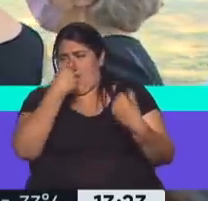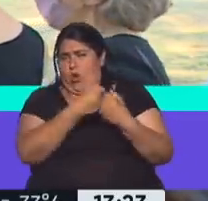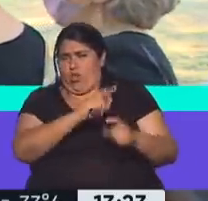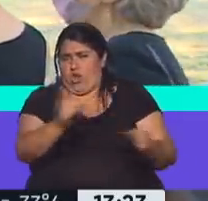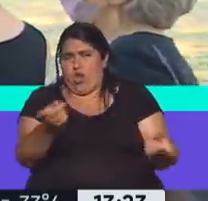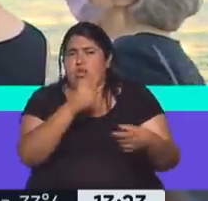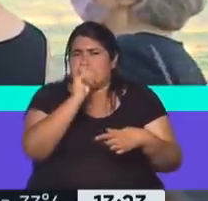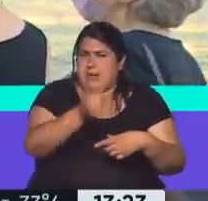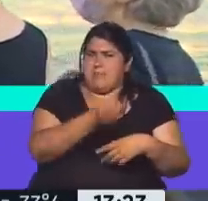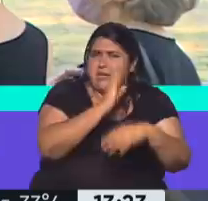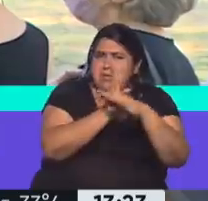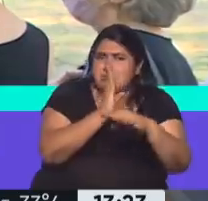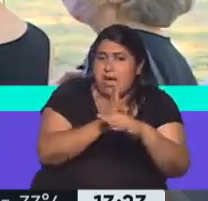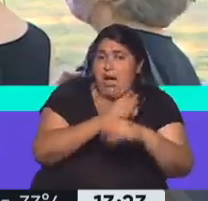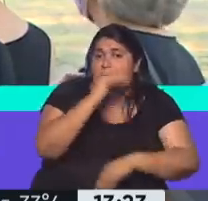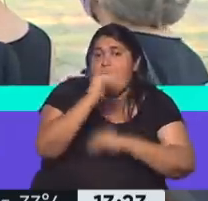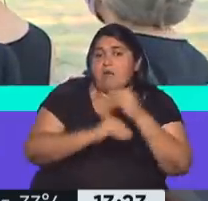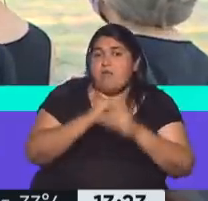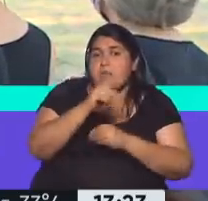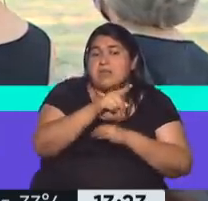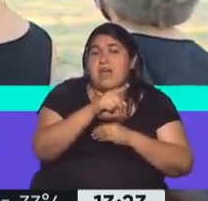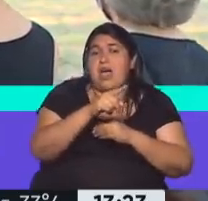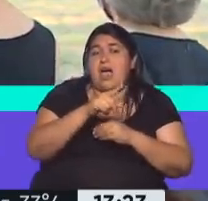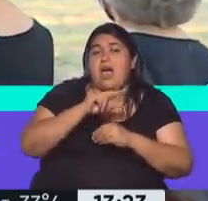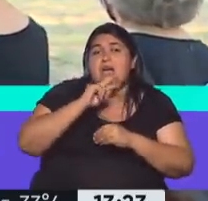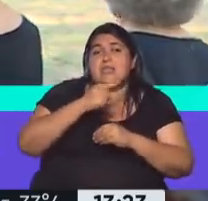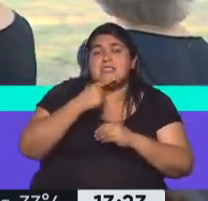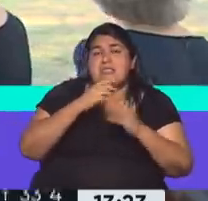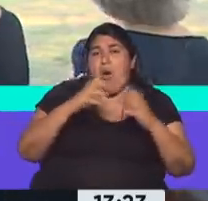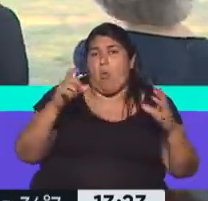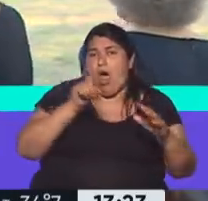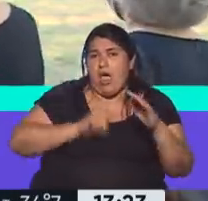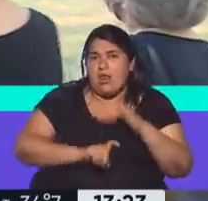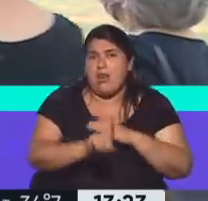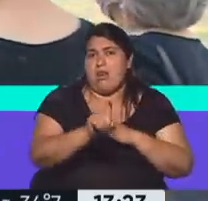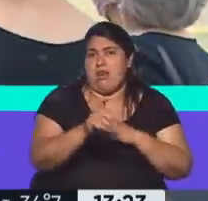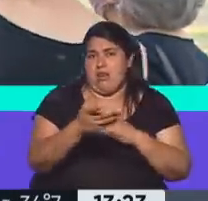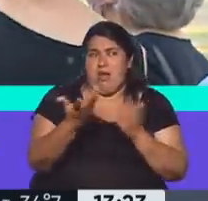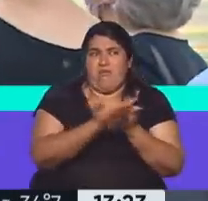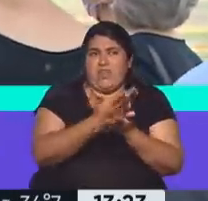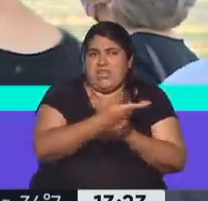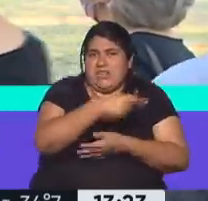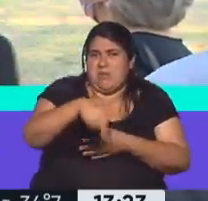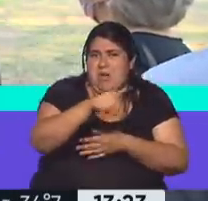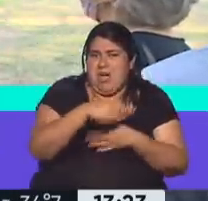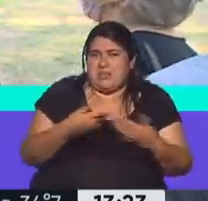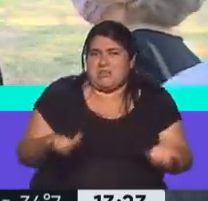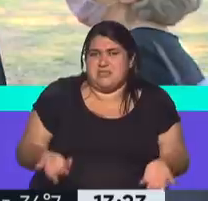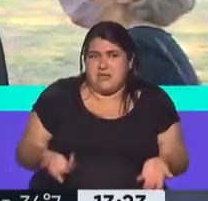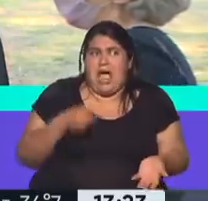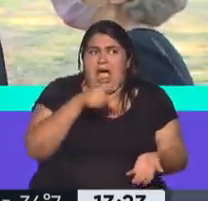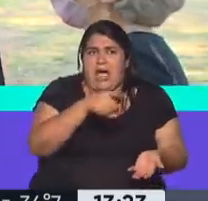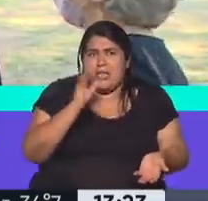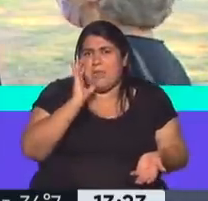también de espiar nada más ni nada menos que a los familiares de Lara San Juan, las víctimas. A ver, eso te habla del